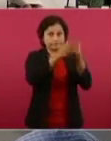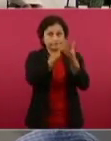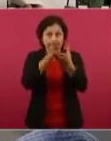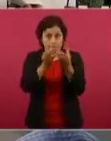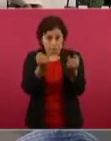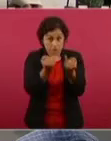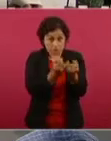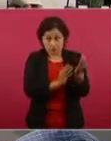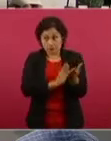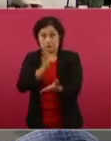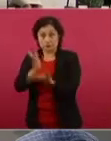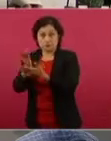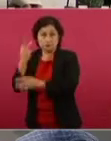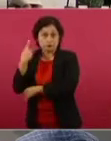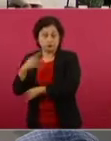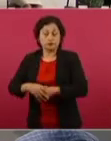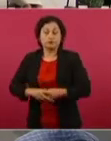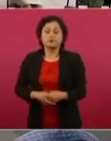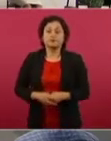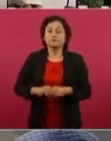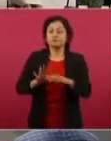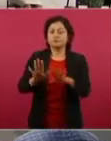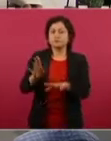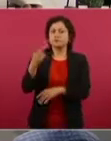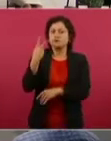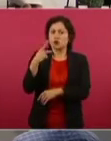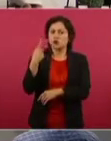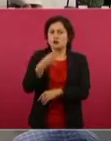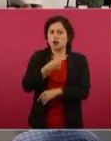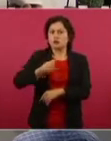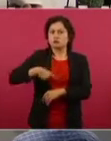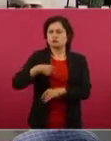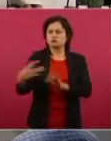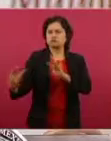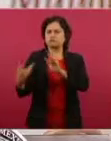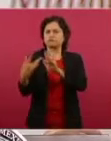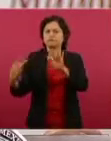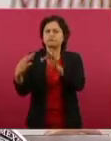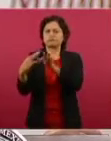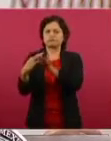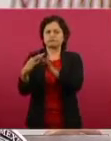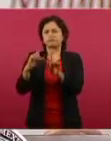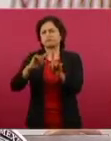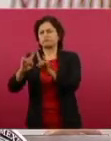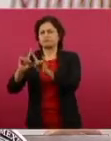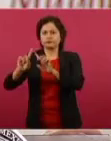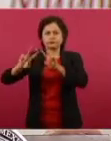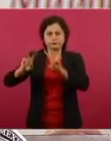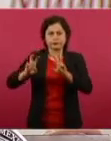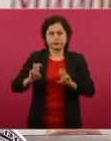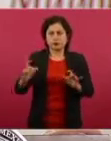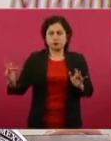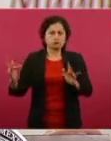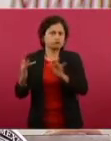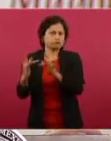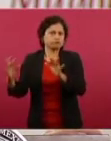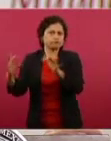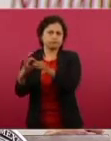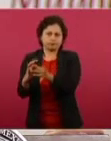Con Puebla tenemos una relación muy fluida en diferentes temas, entonces prácticamente hay un trabajo